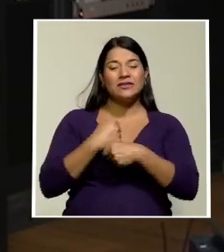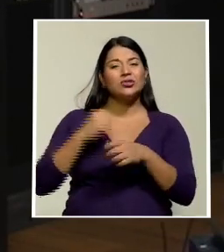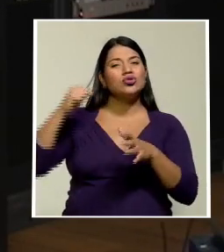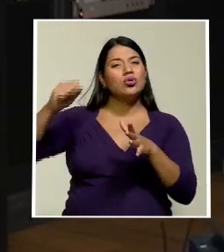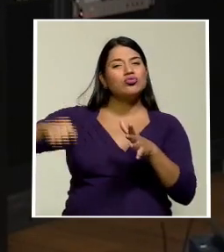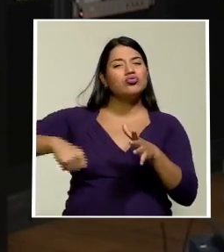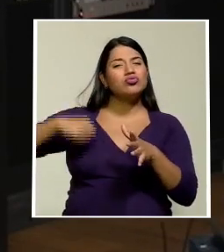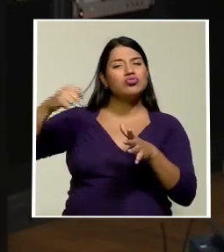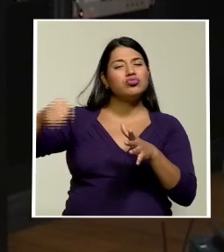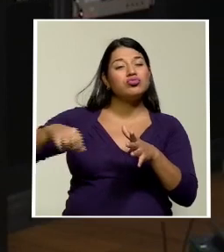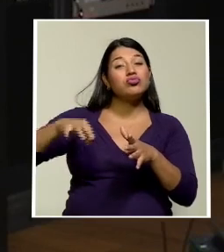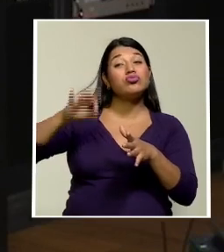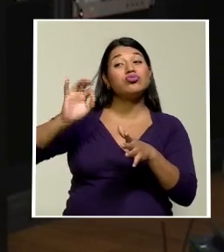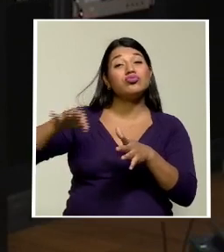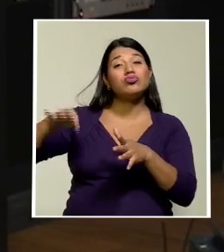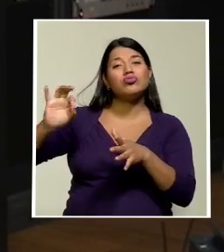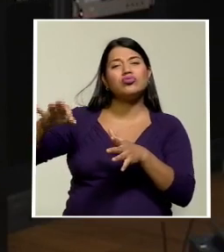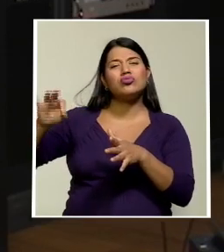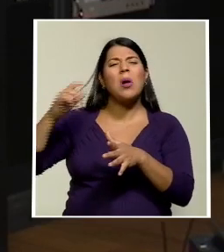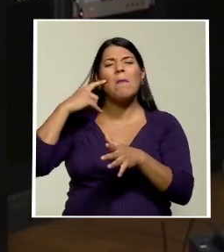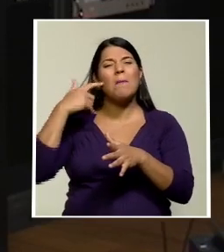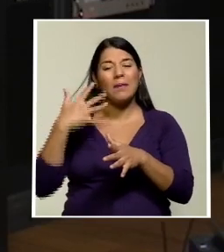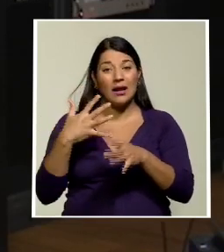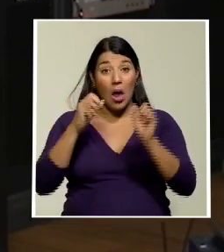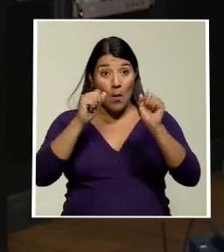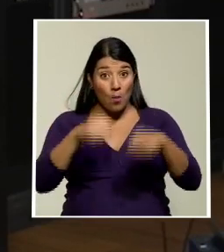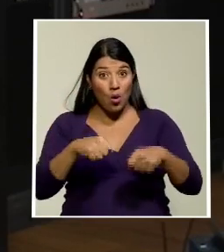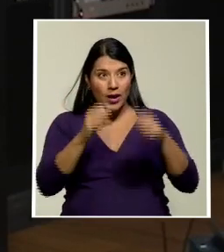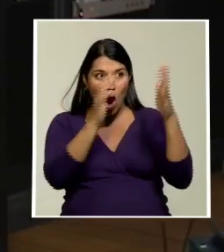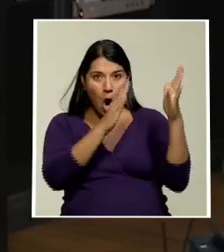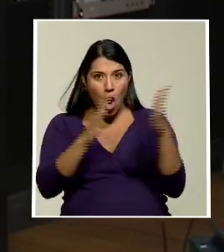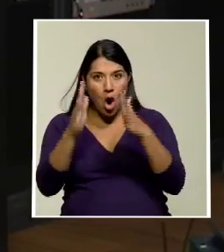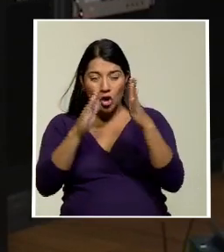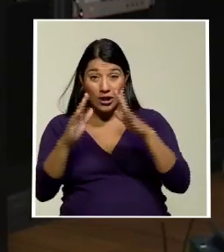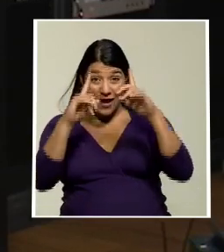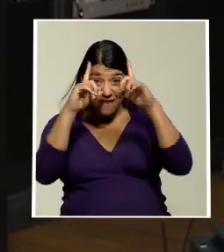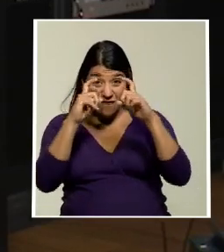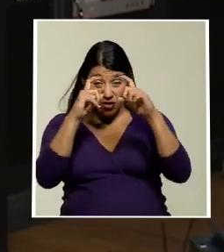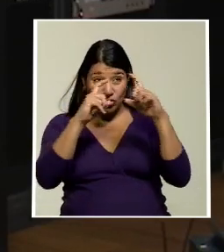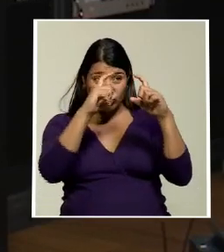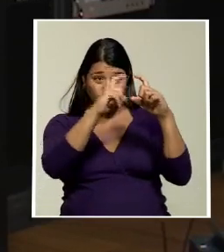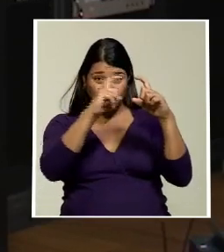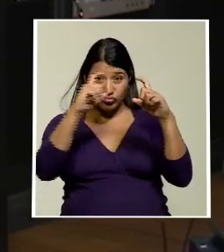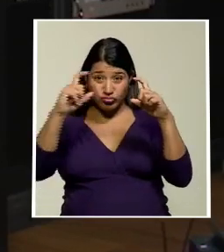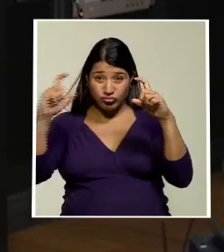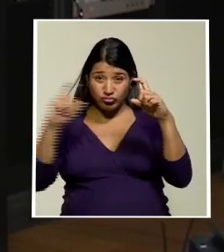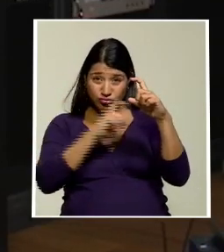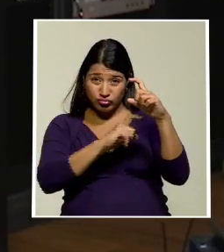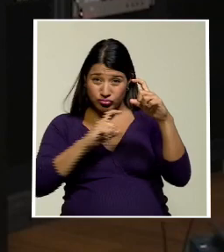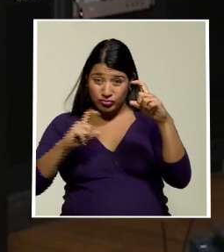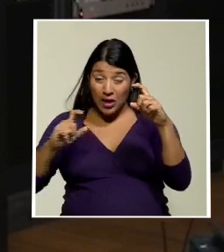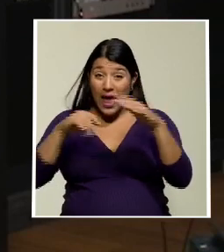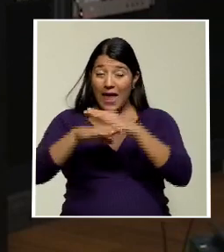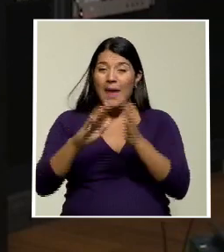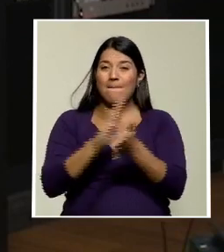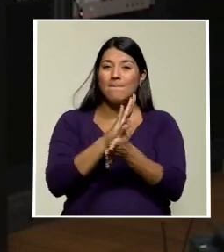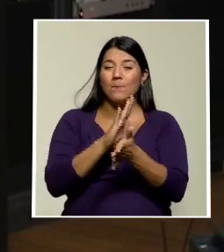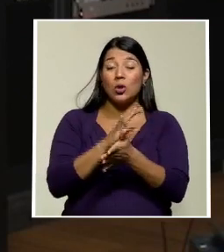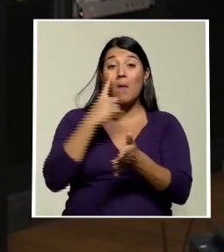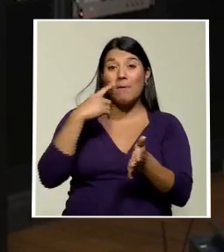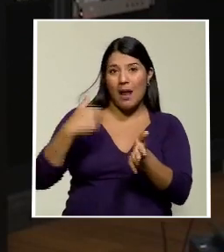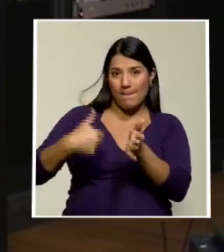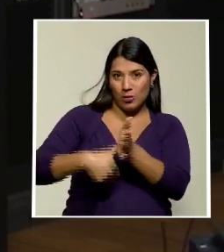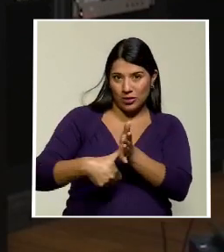para ubicar el orden que tendrán estos partidos políticos en las papeletas presidenciales de las próximas elecciones.